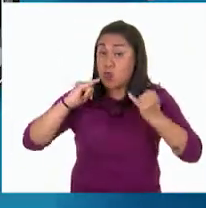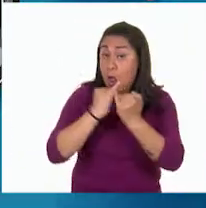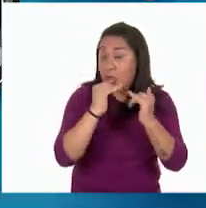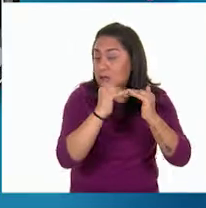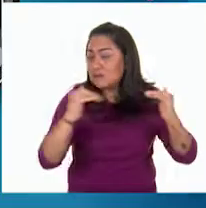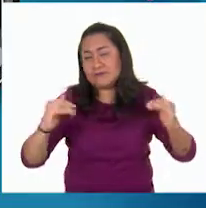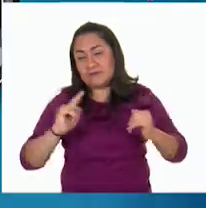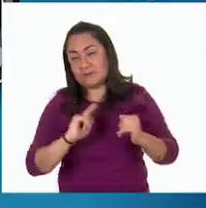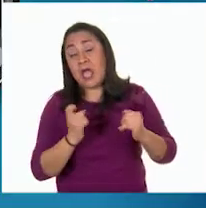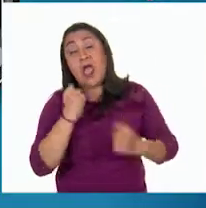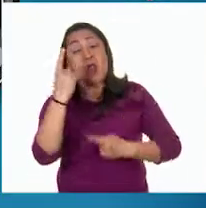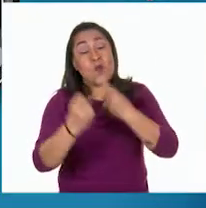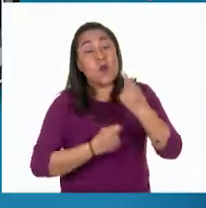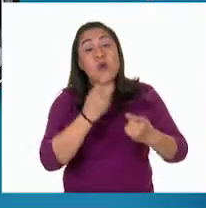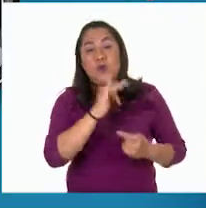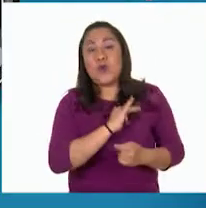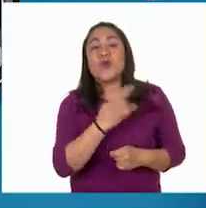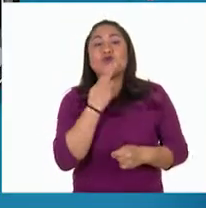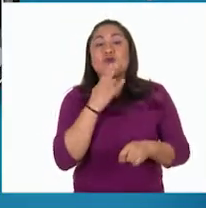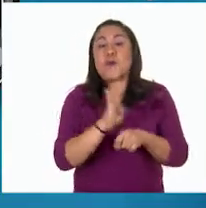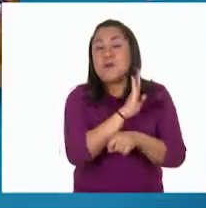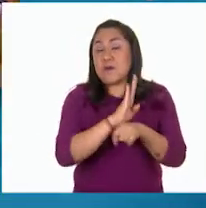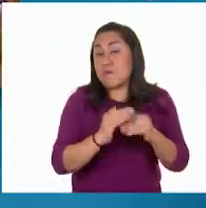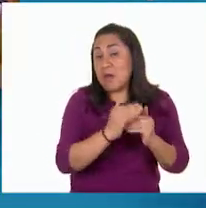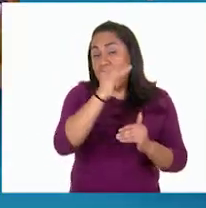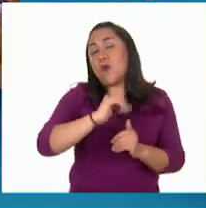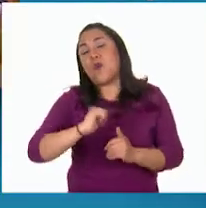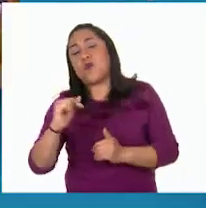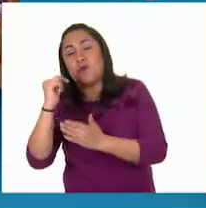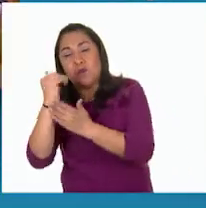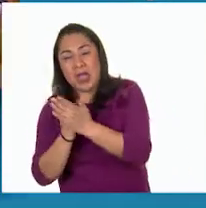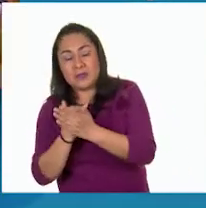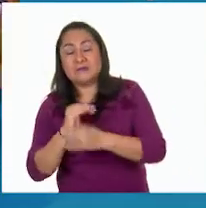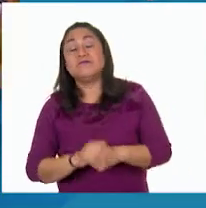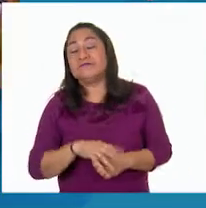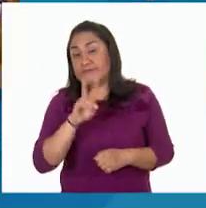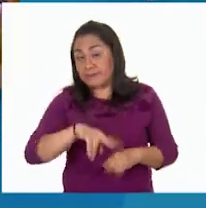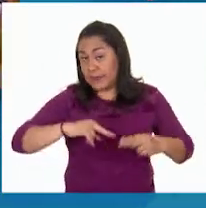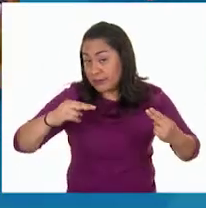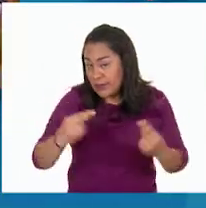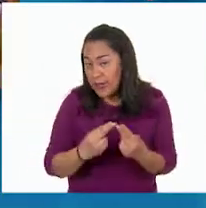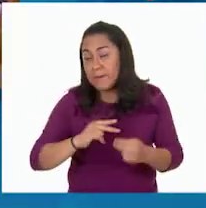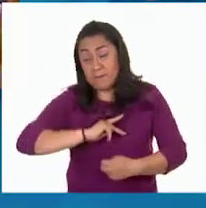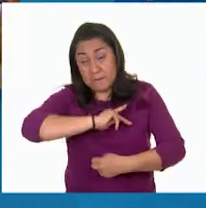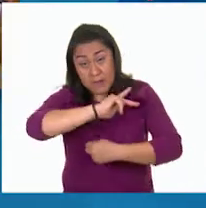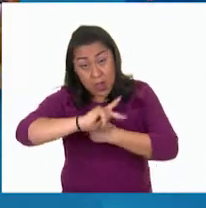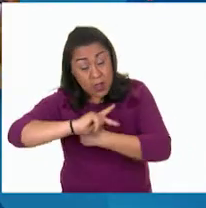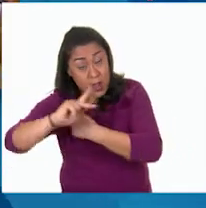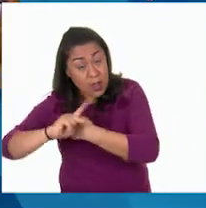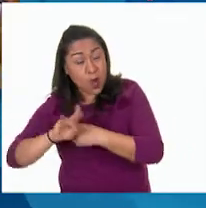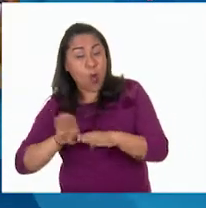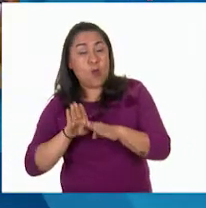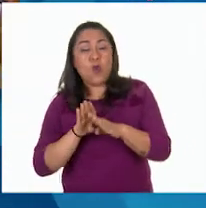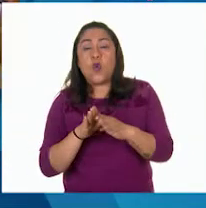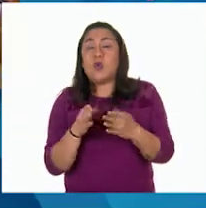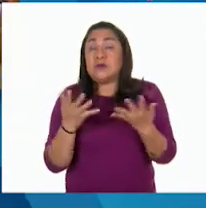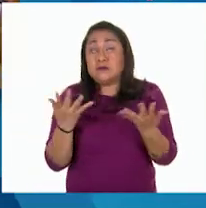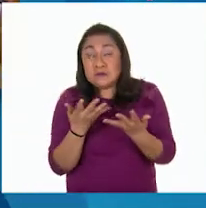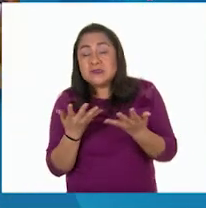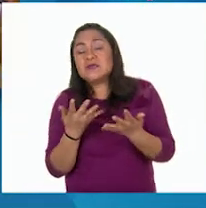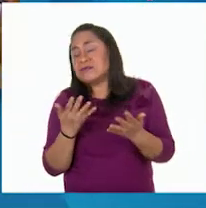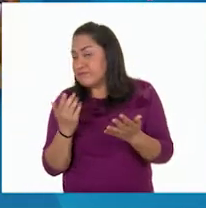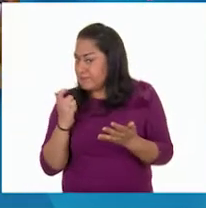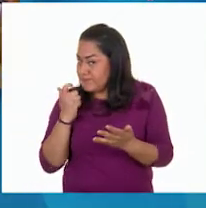Algunos obtienen más beneficios que otros. Es necesario que los países dependientes inviertan tanto en desarrollo de